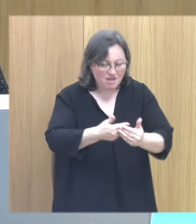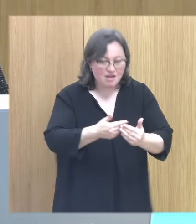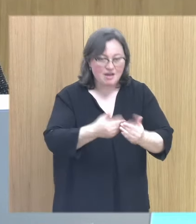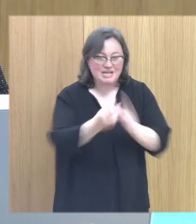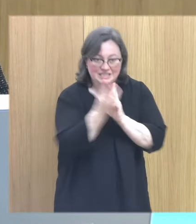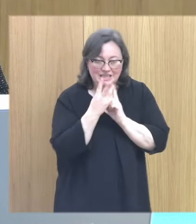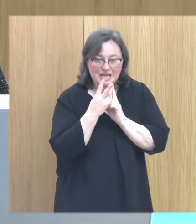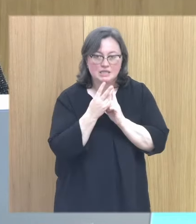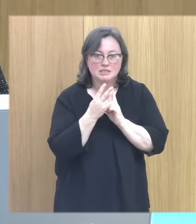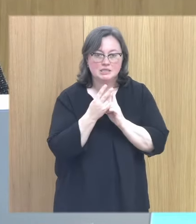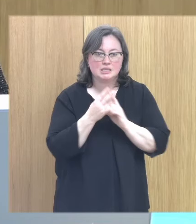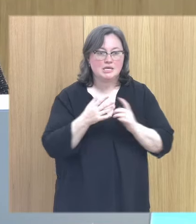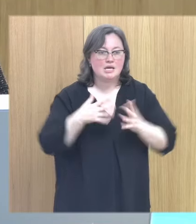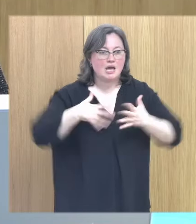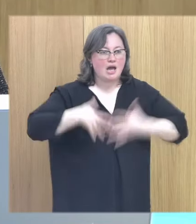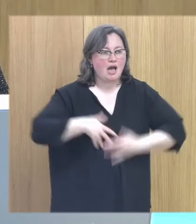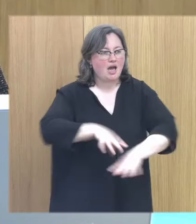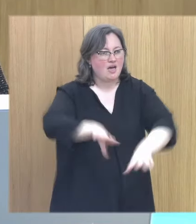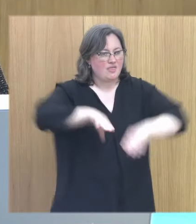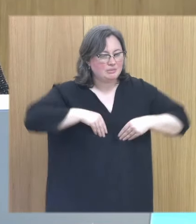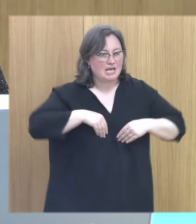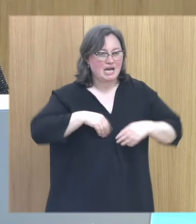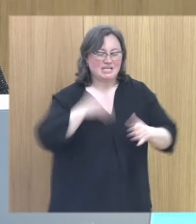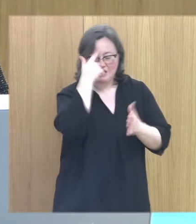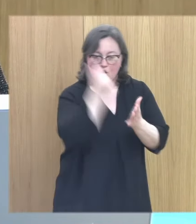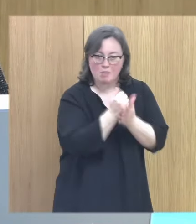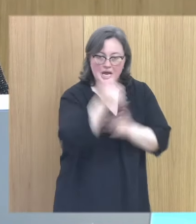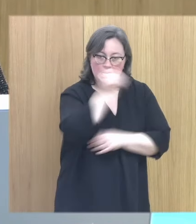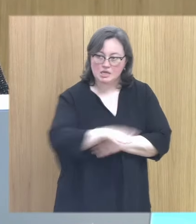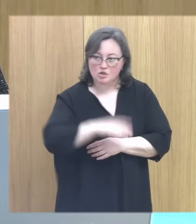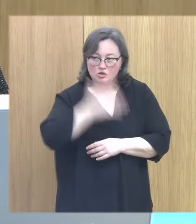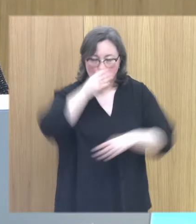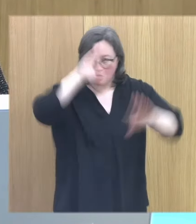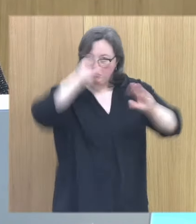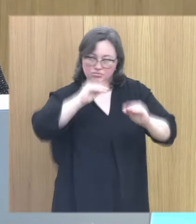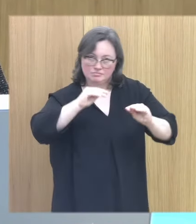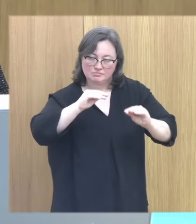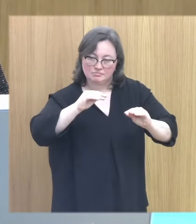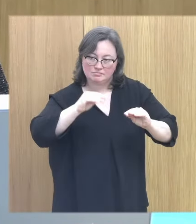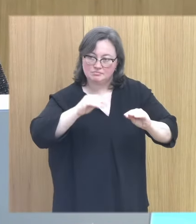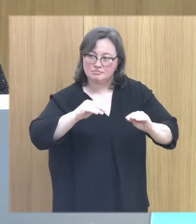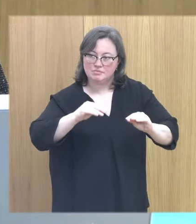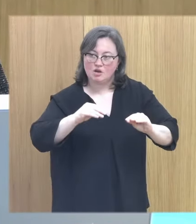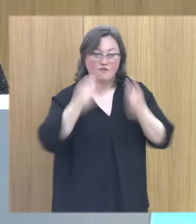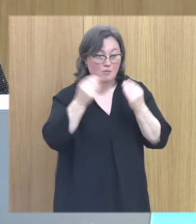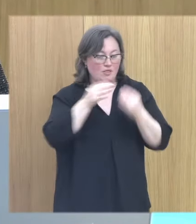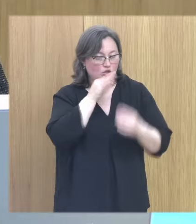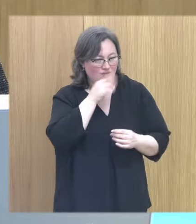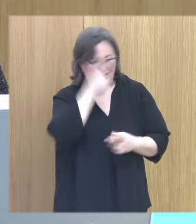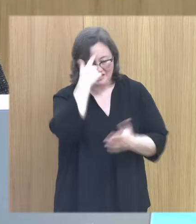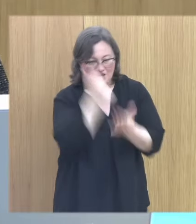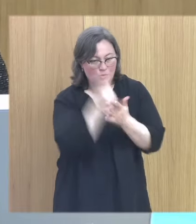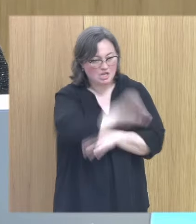va intentando aceptar esa parte de trauma en el niño estoy como completamente bloqueada no tengo formación en trauma pero me